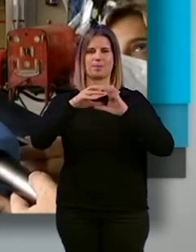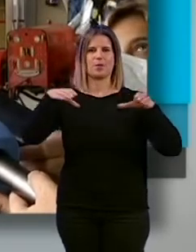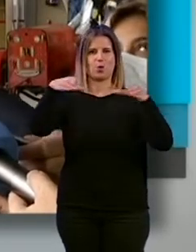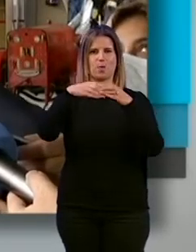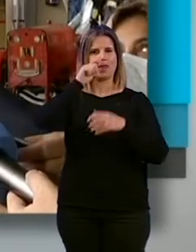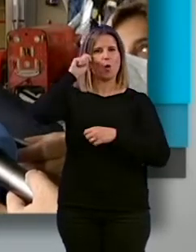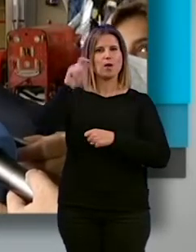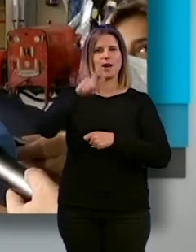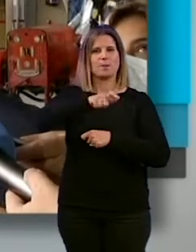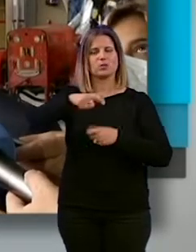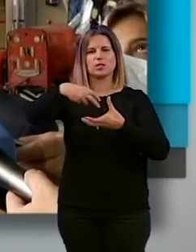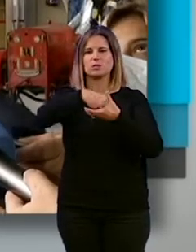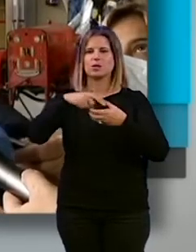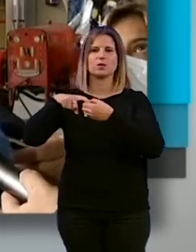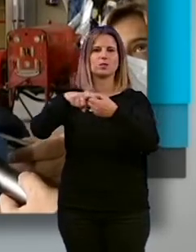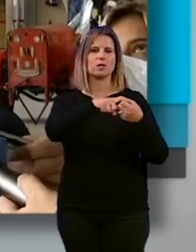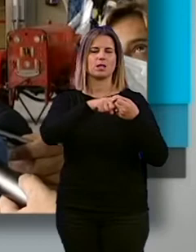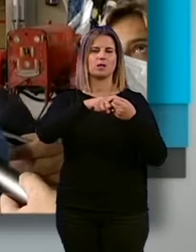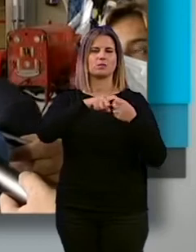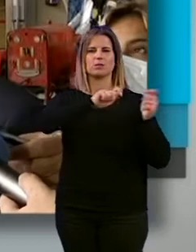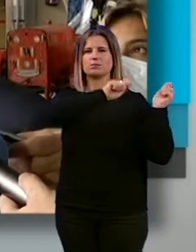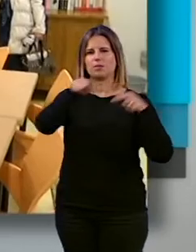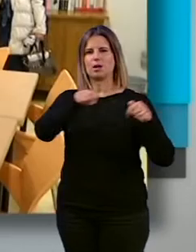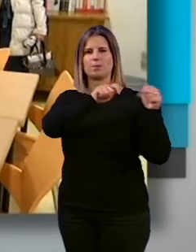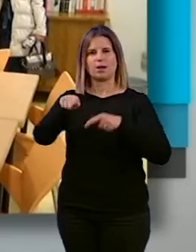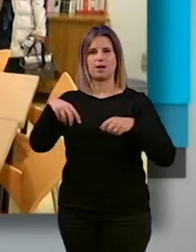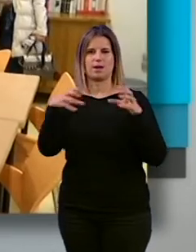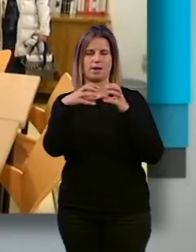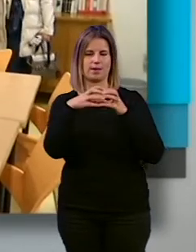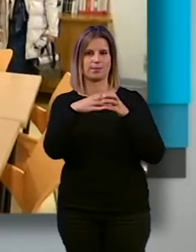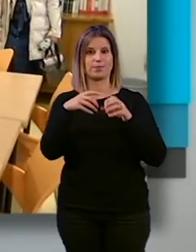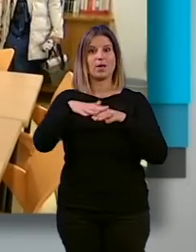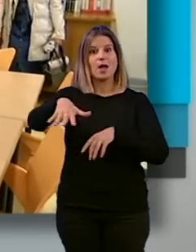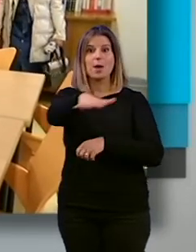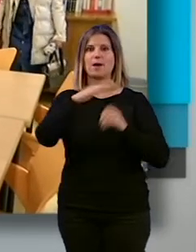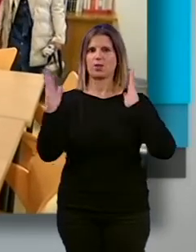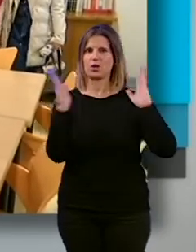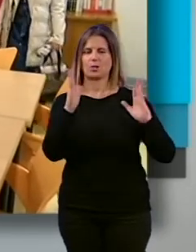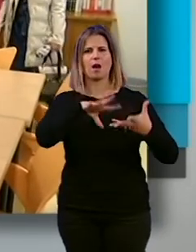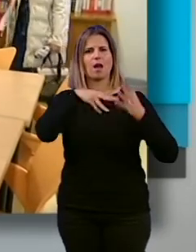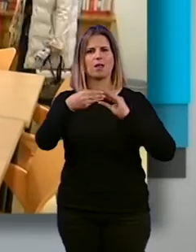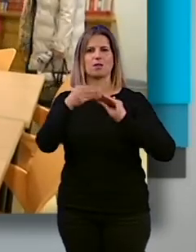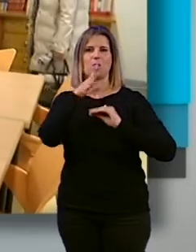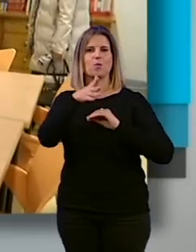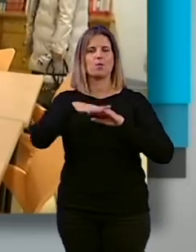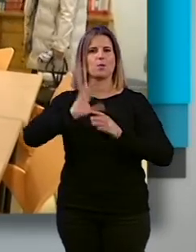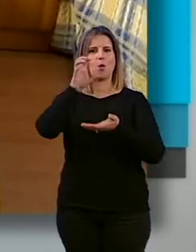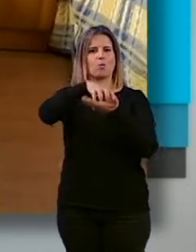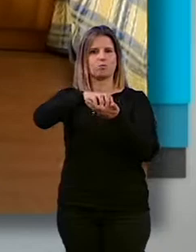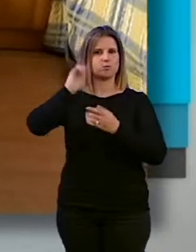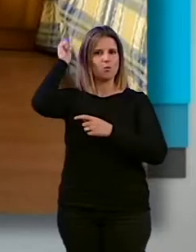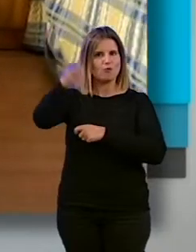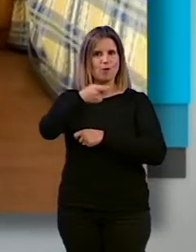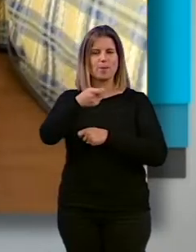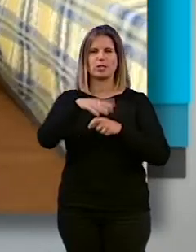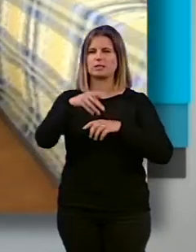ucraniana toda la solidaridad que va llegando desde la familia granadina. Este espacio temporal ha sido acondicionado por el Cuerpo de Extinción de Incendios de Granada